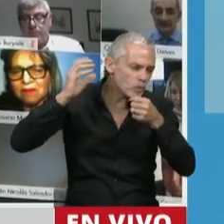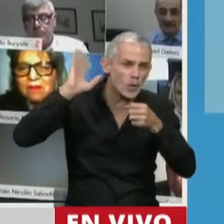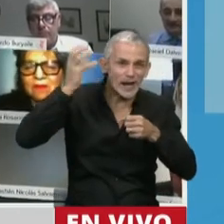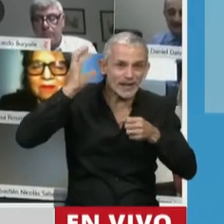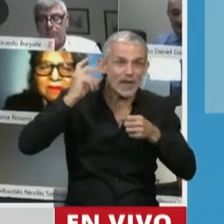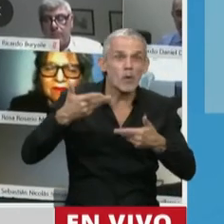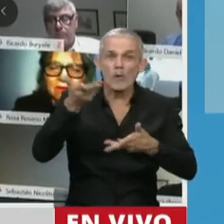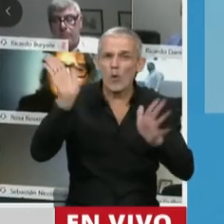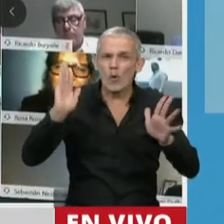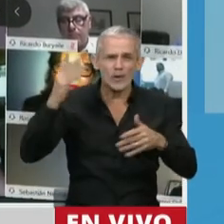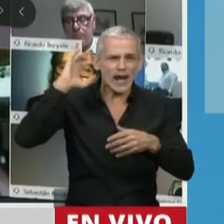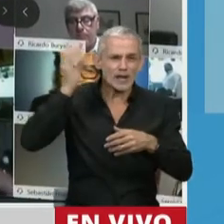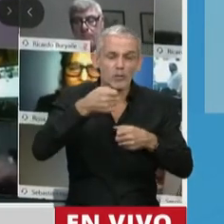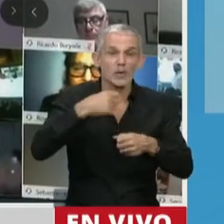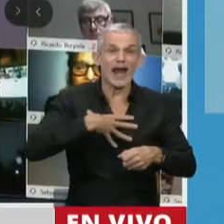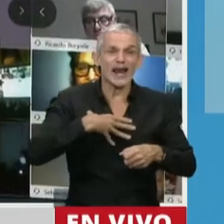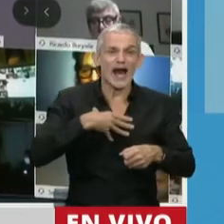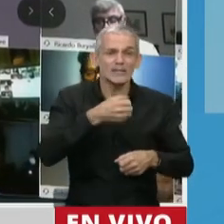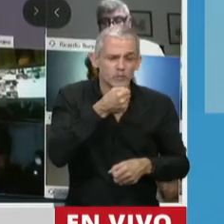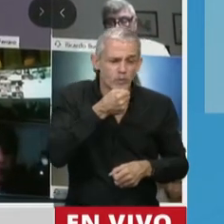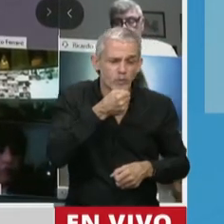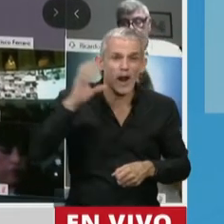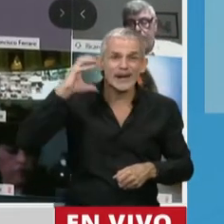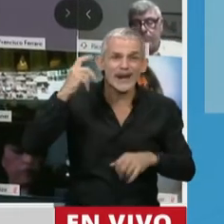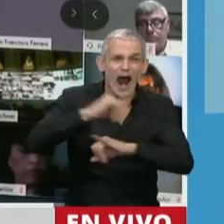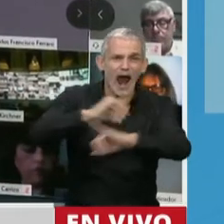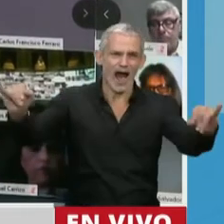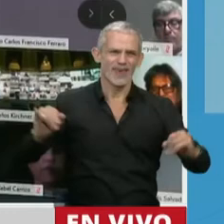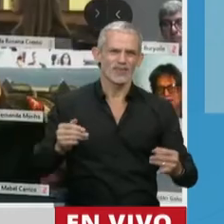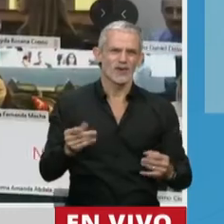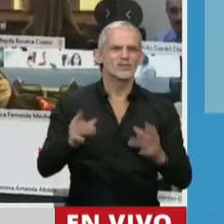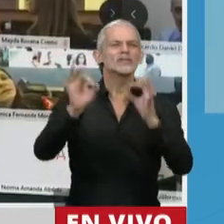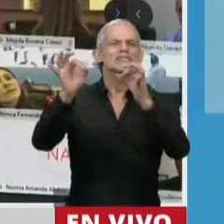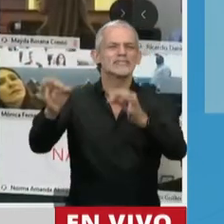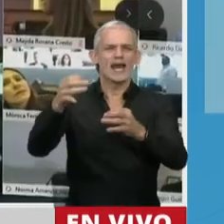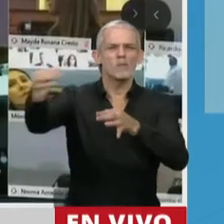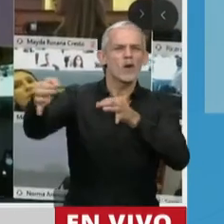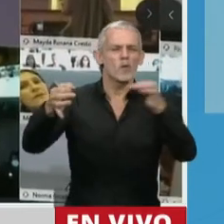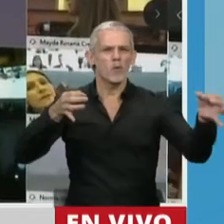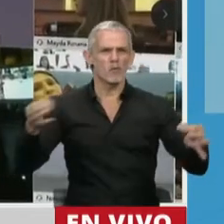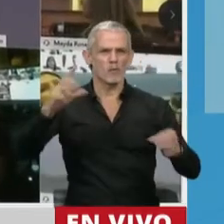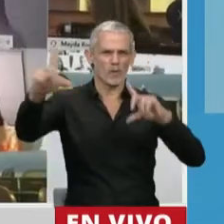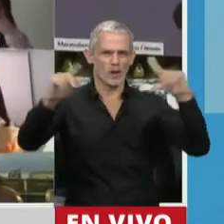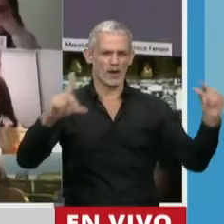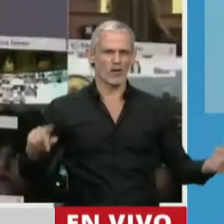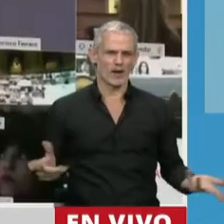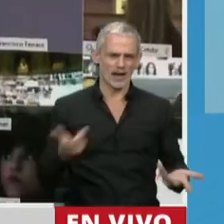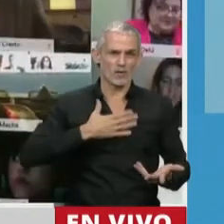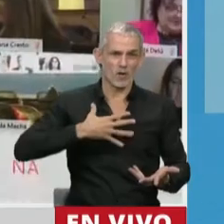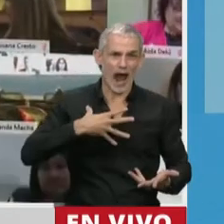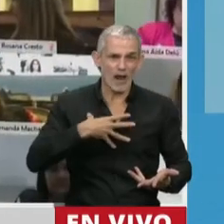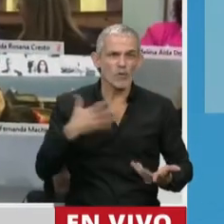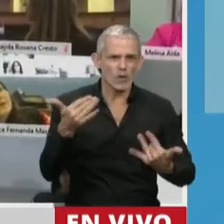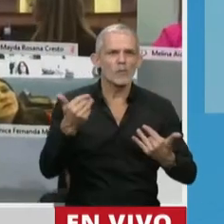radio pública pueden dar sus clases y llevar algún contenido y tranquilidad a sus alumnos. Por lo